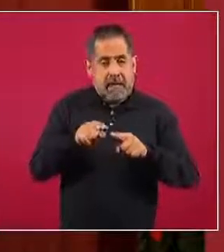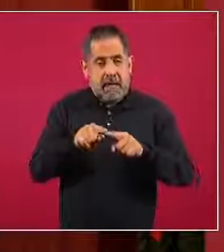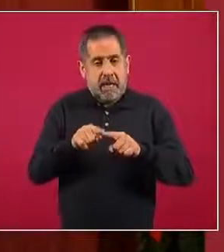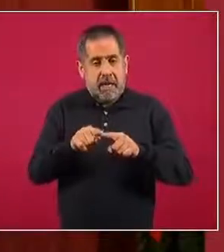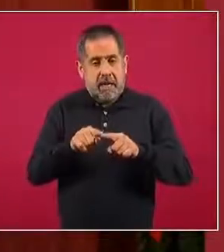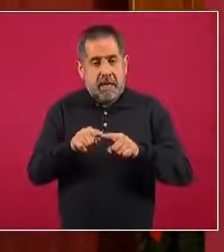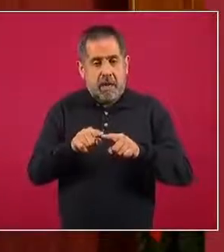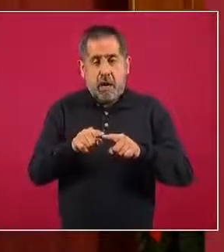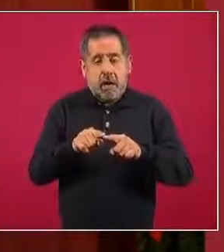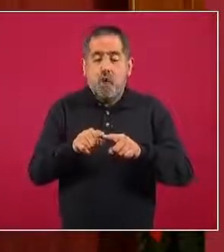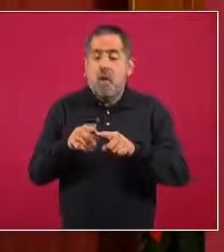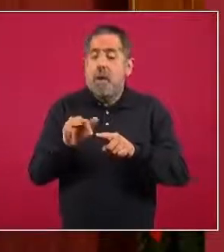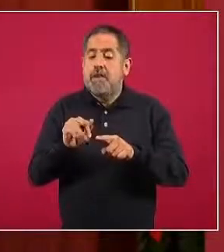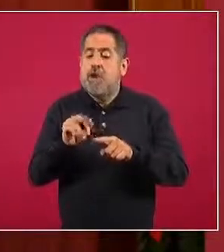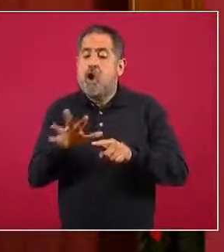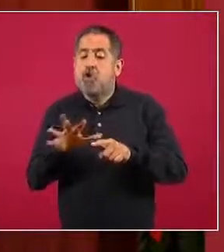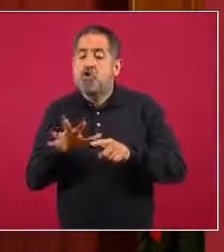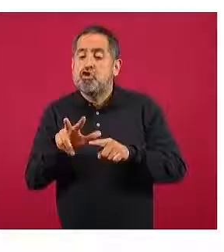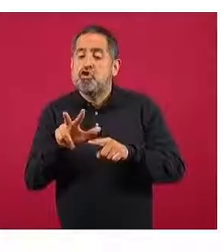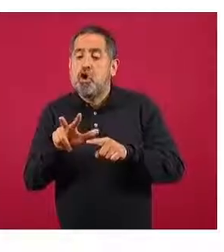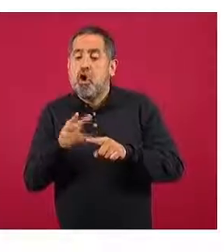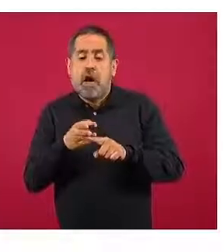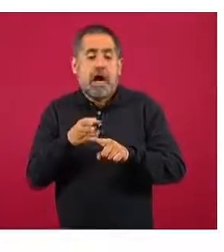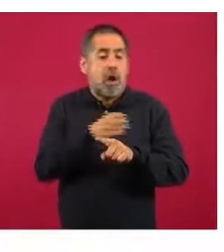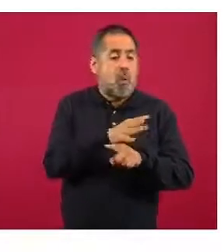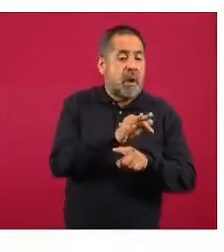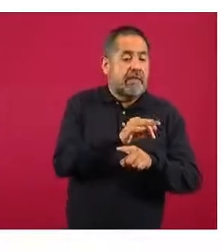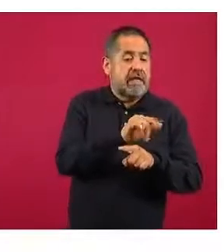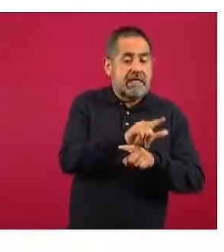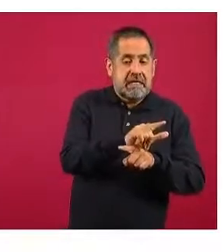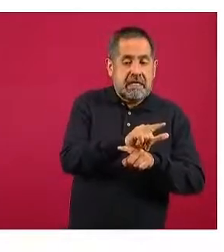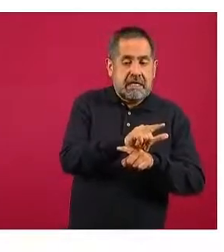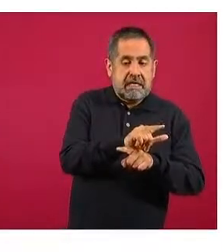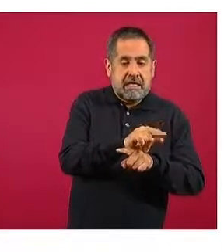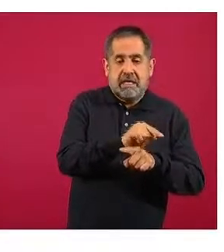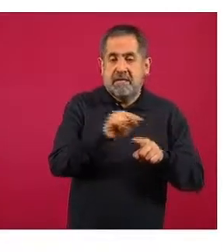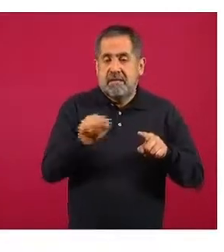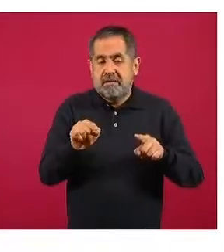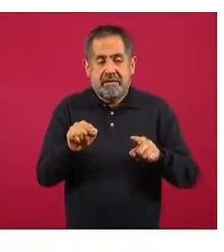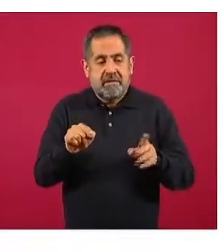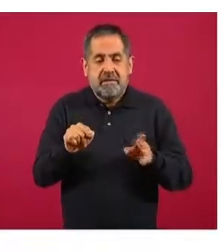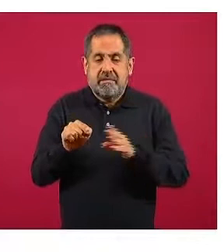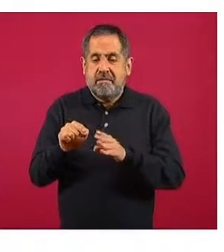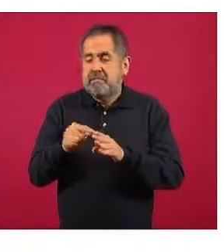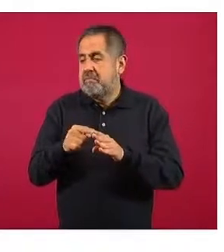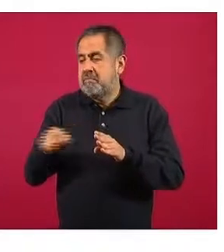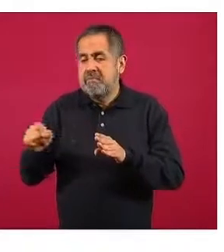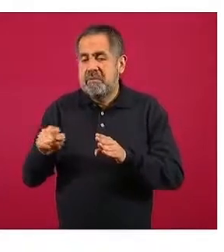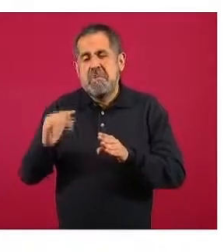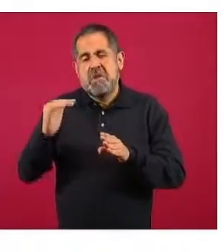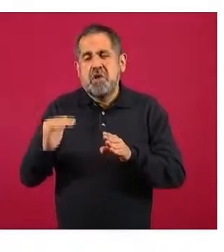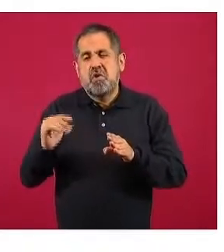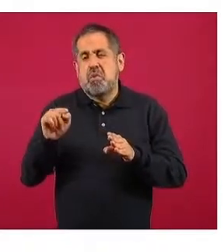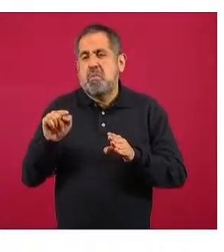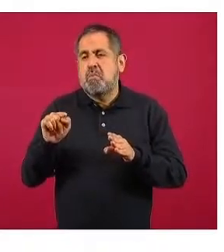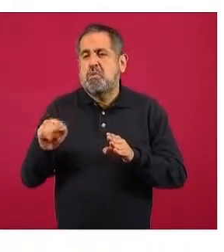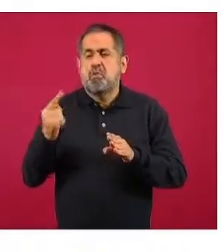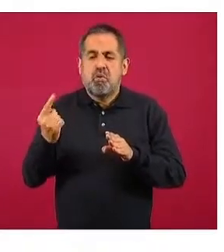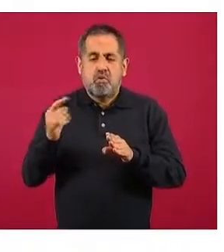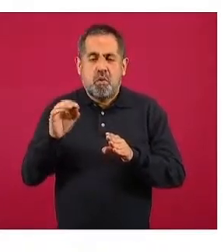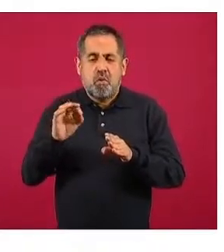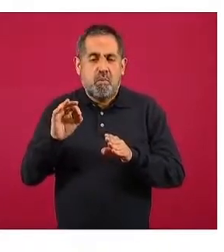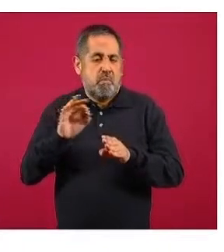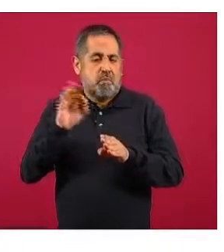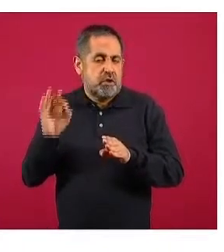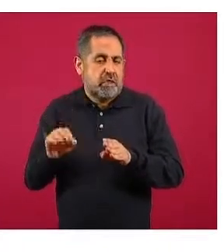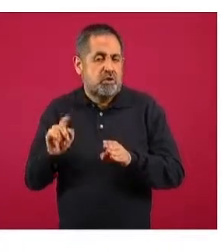la 48, perdón, con lo que sucedió hacia la 47, hubo una muy ligera disminución de .1, puntos